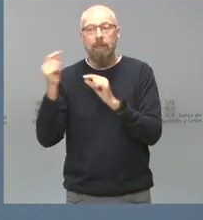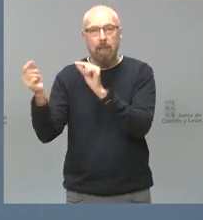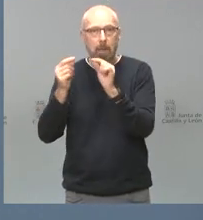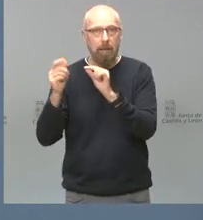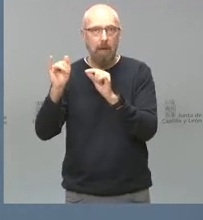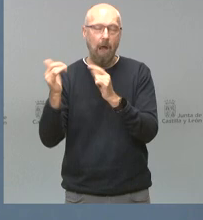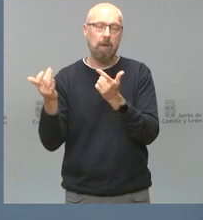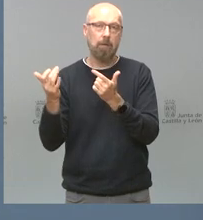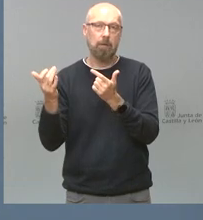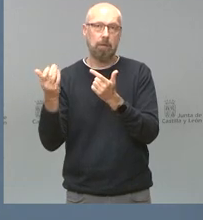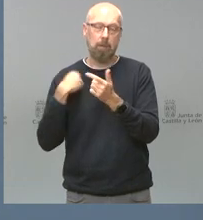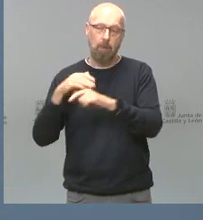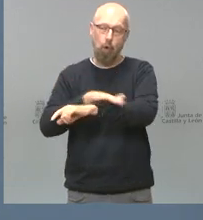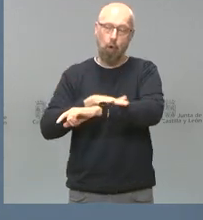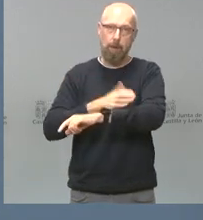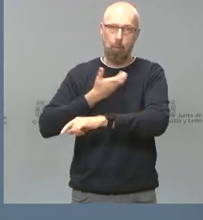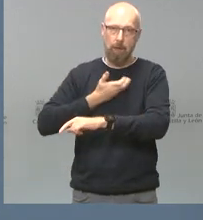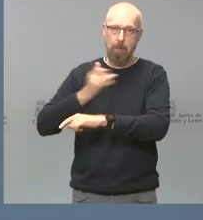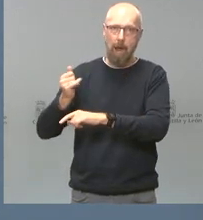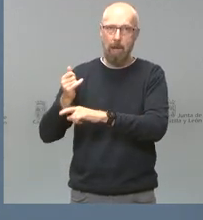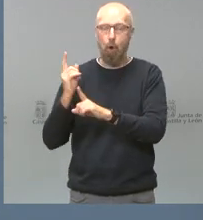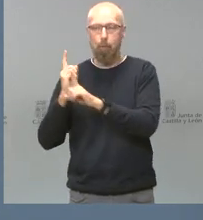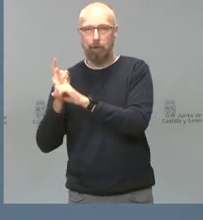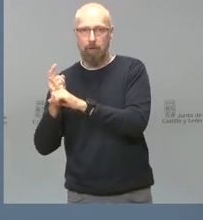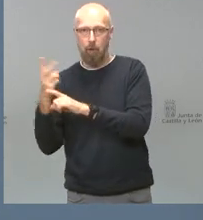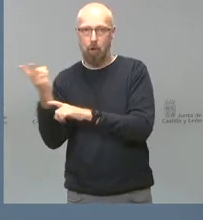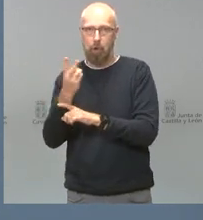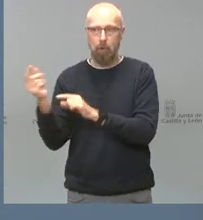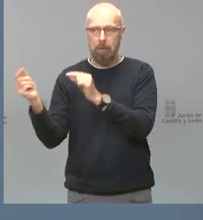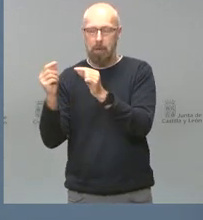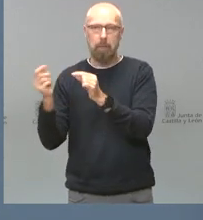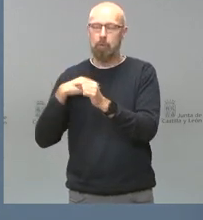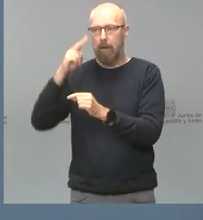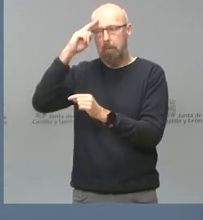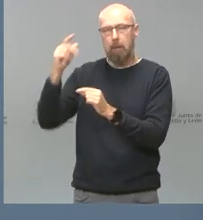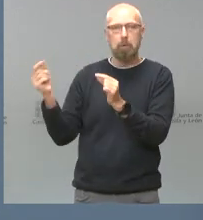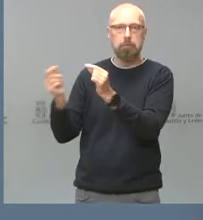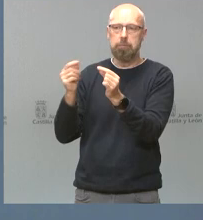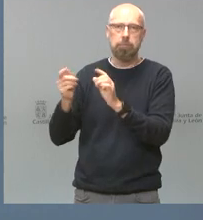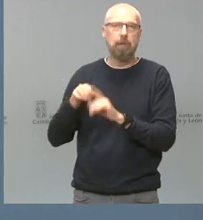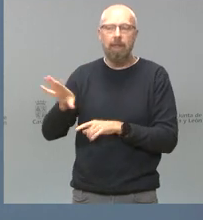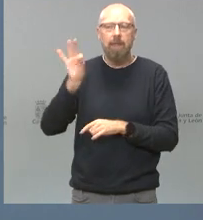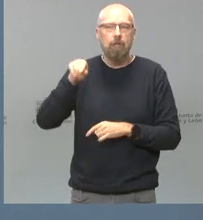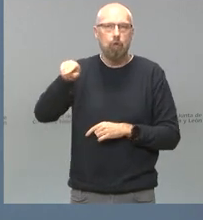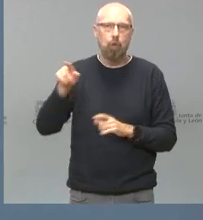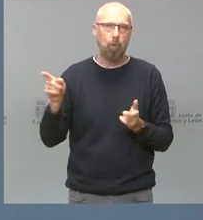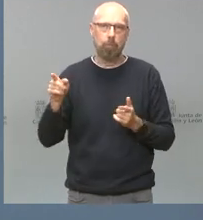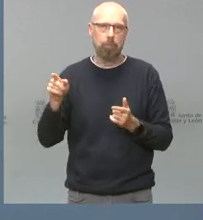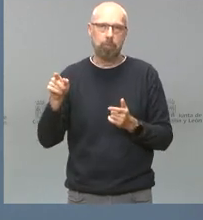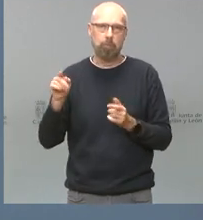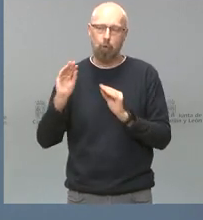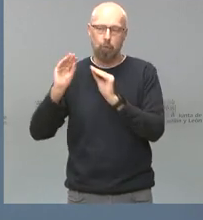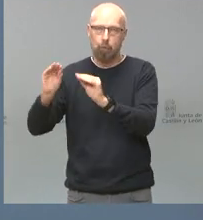el Gobierno municipal y la oposición municipal, nosotros tenemos que respetarlo. Y, por tanto, la decisión es la que corresponde al ámbito